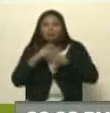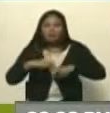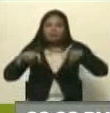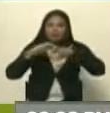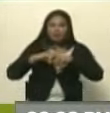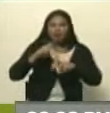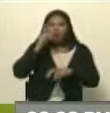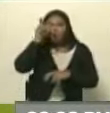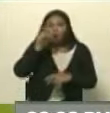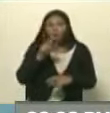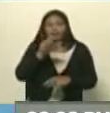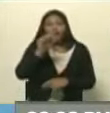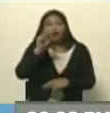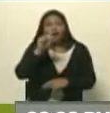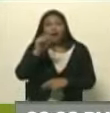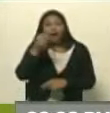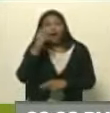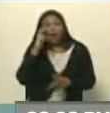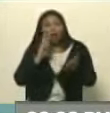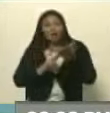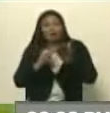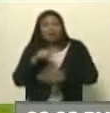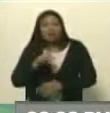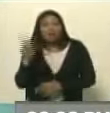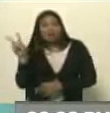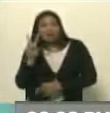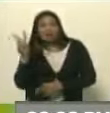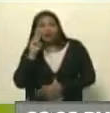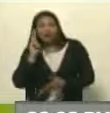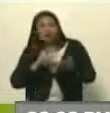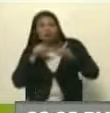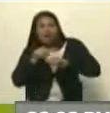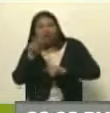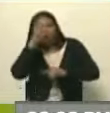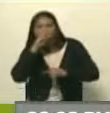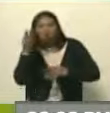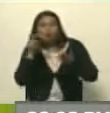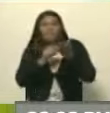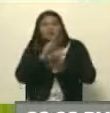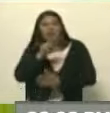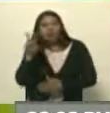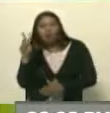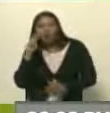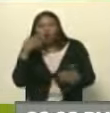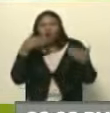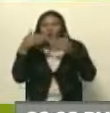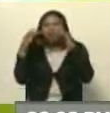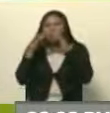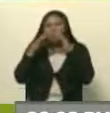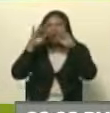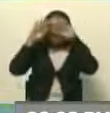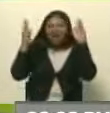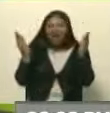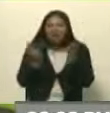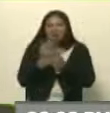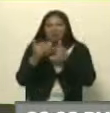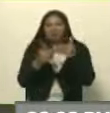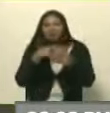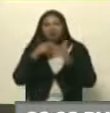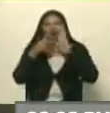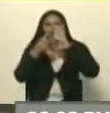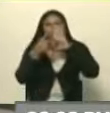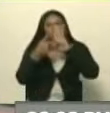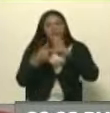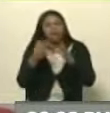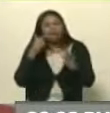Ángel Palacios, la verdad de Venezuela y de lo ocurrido en el año 2002 se pudo conocer en el mundo. Parte de todo lo que hemos estado mostrando y que vamos a seguir mostrando. Vamos